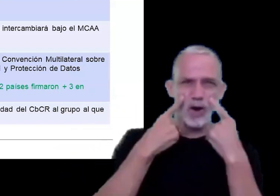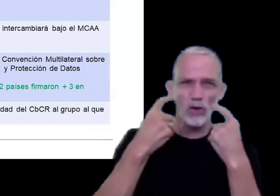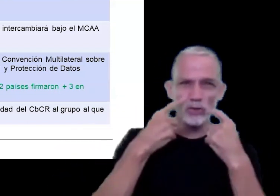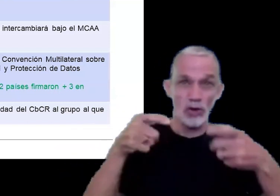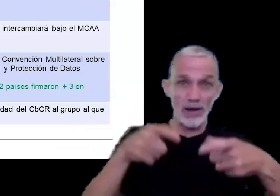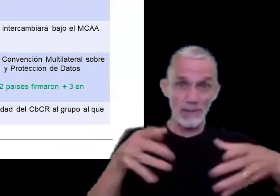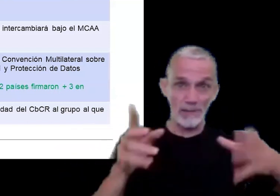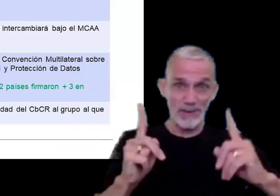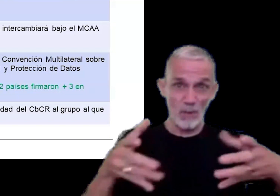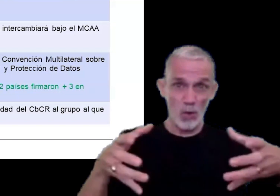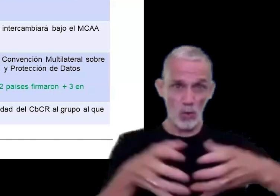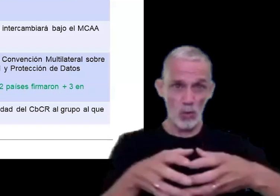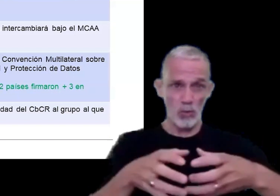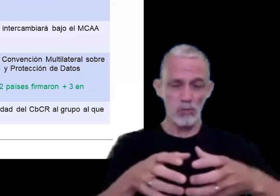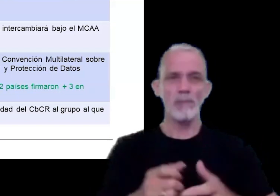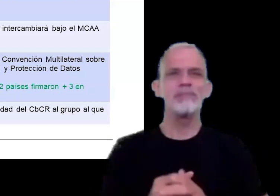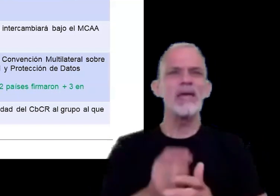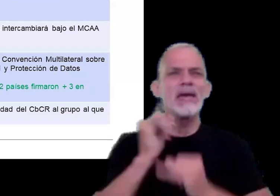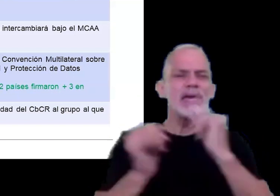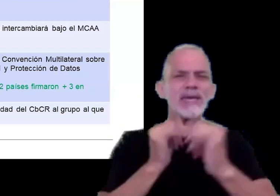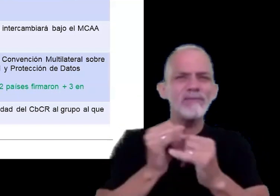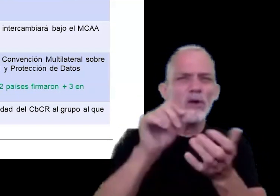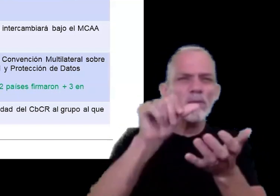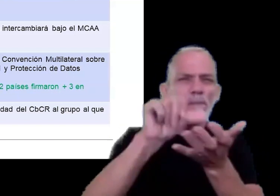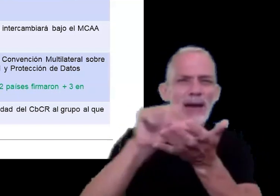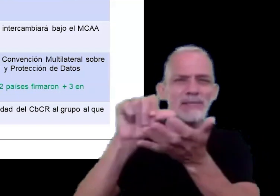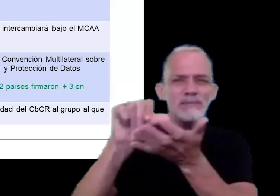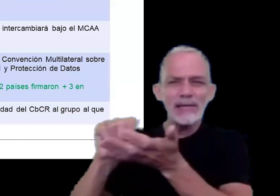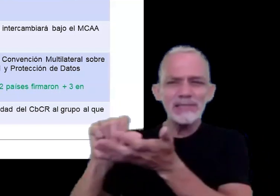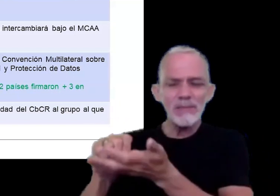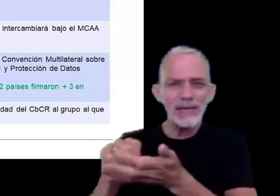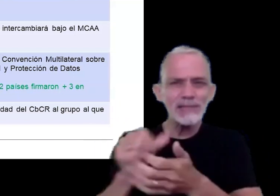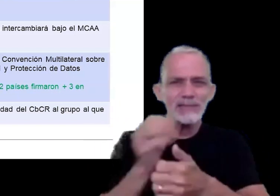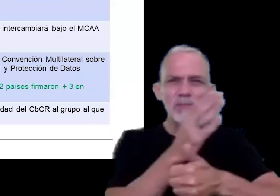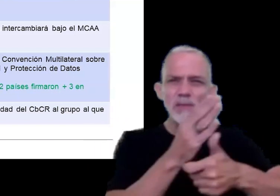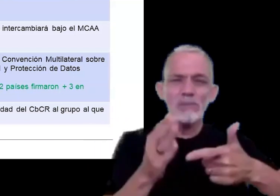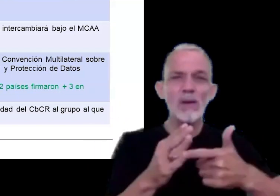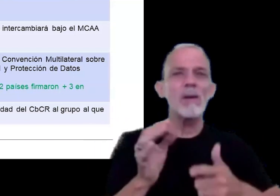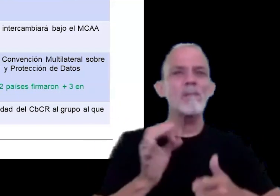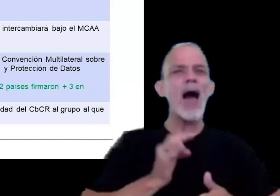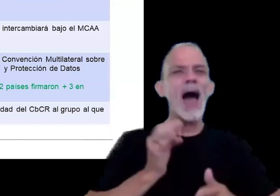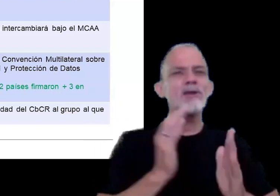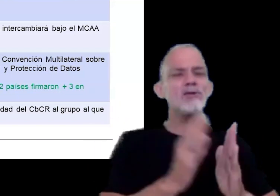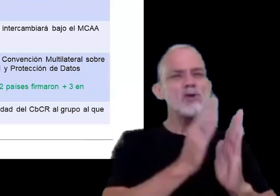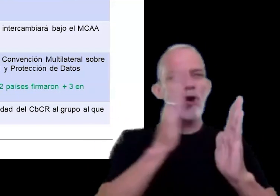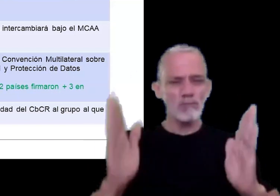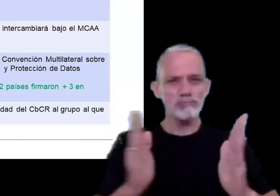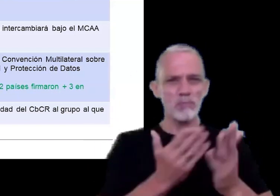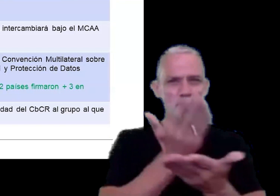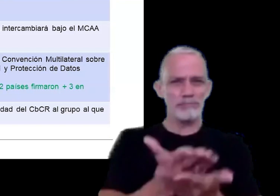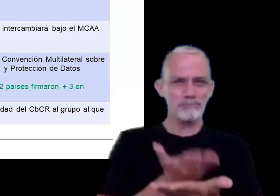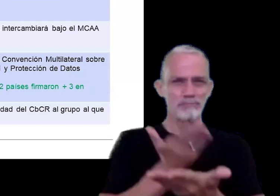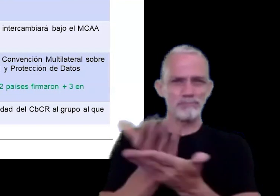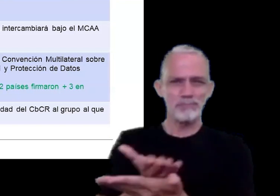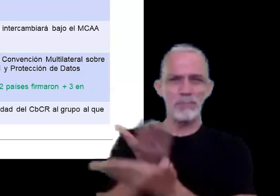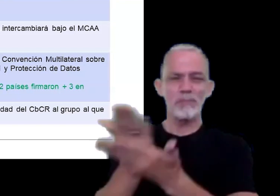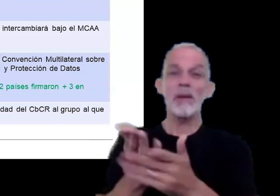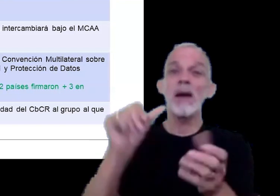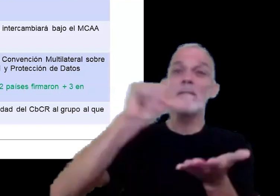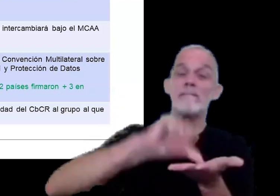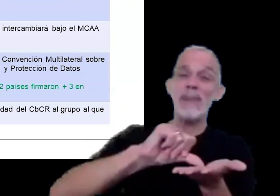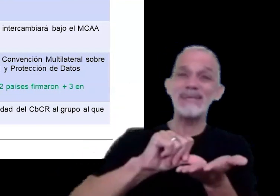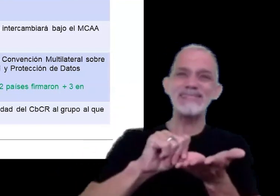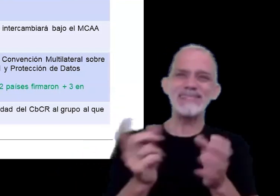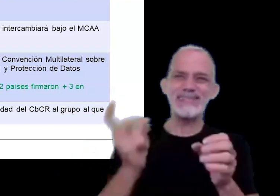este informe país por país se presenta anualmente para los países que son miembros SOC desde